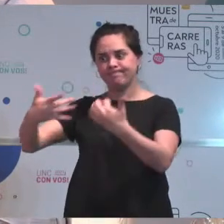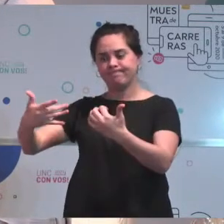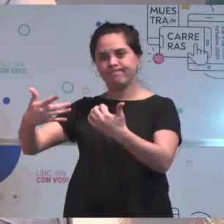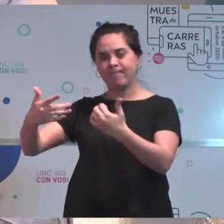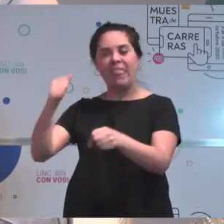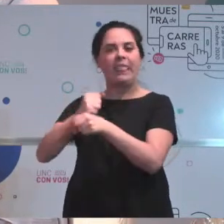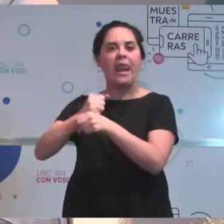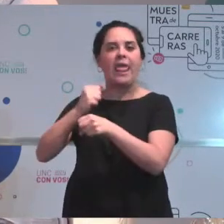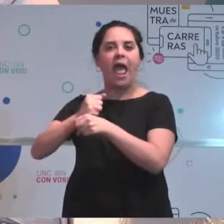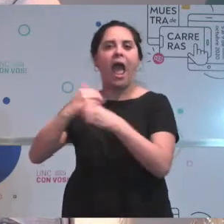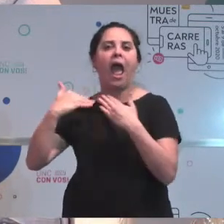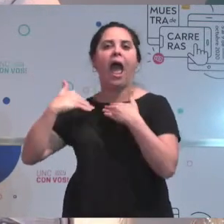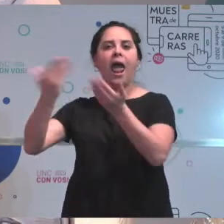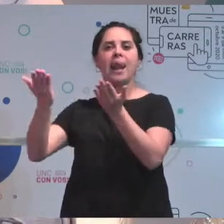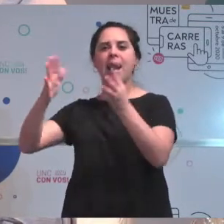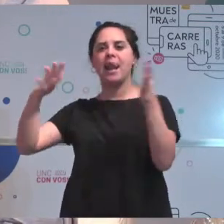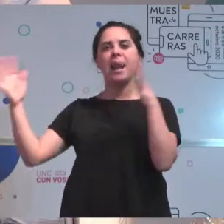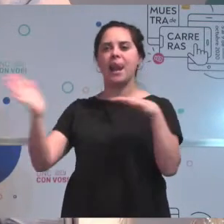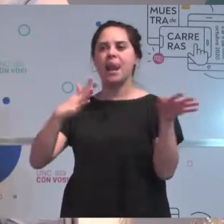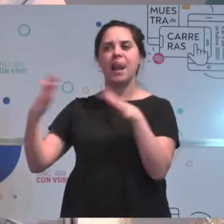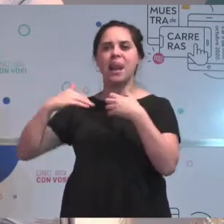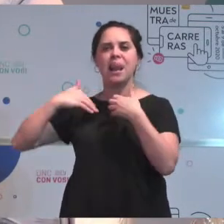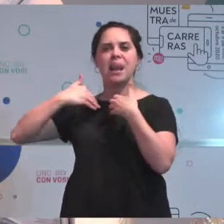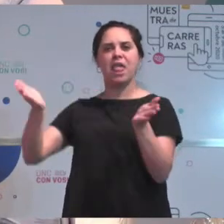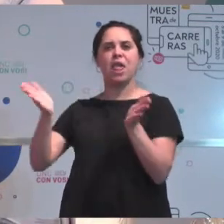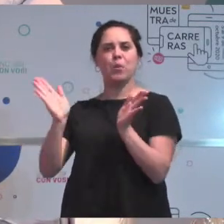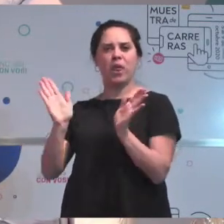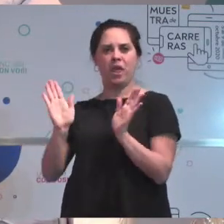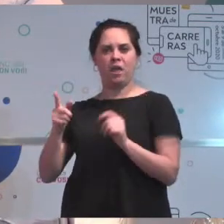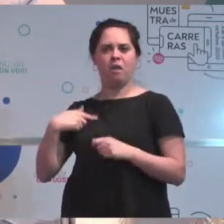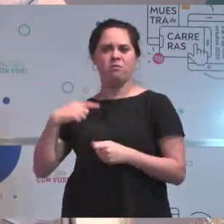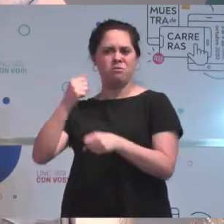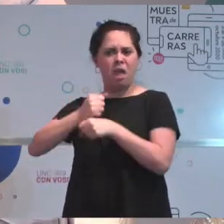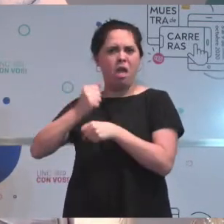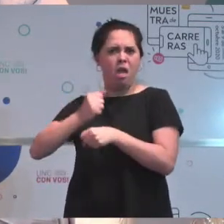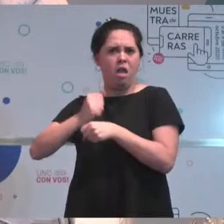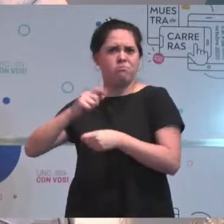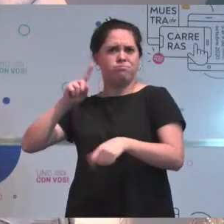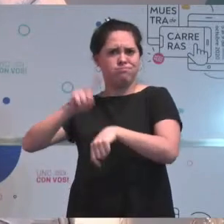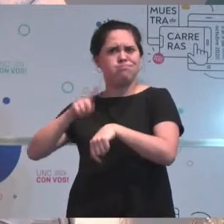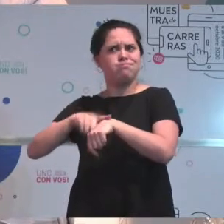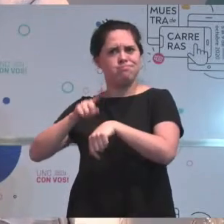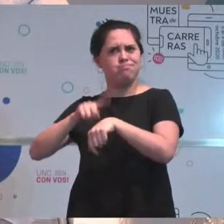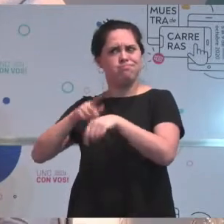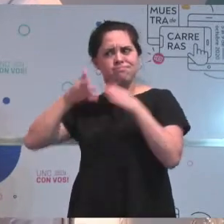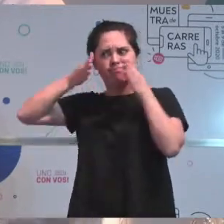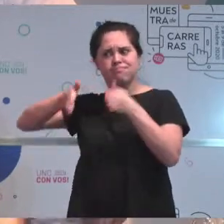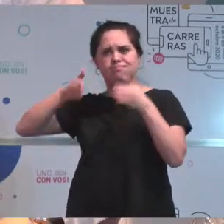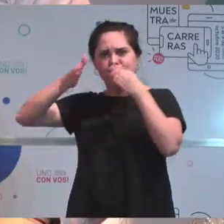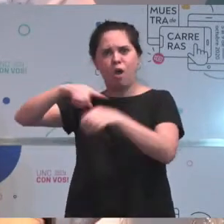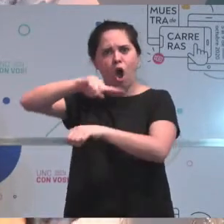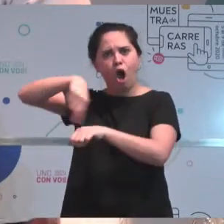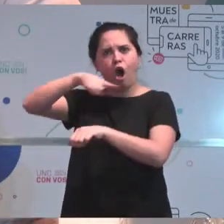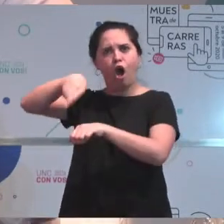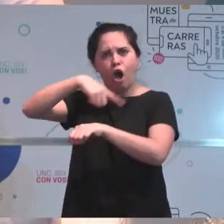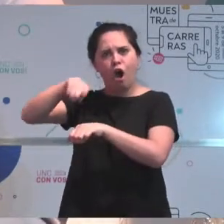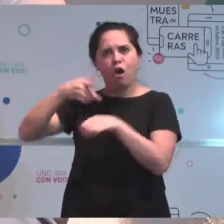libre, que requieren de mucho tiempo y mucha práctica y muchas horas dedicadas.